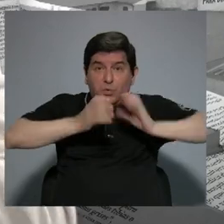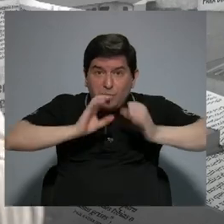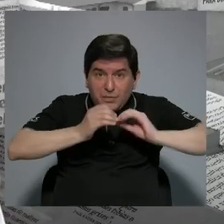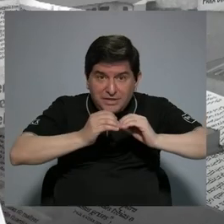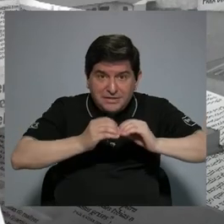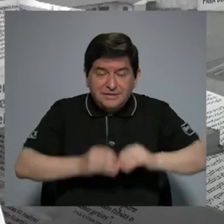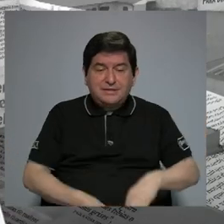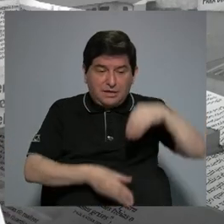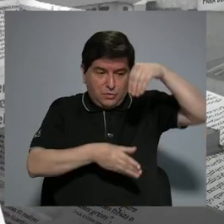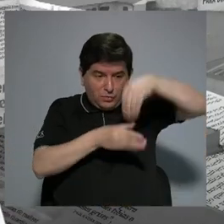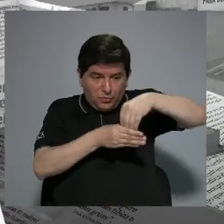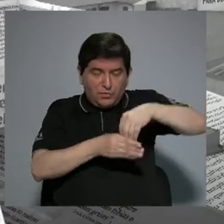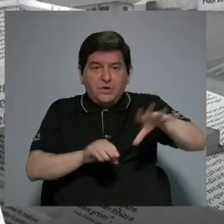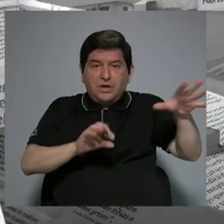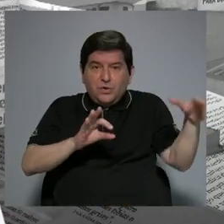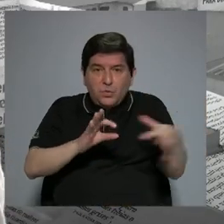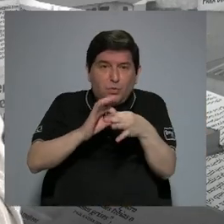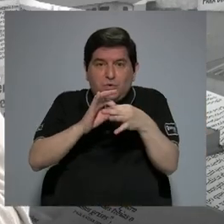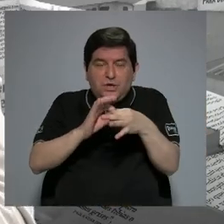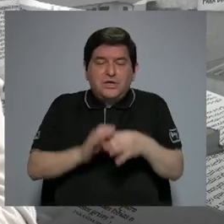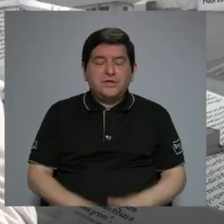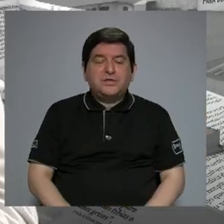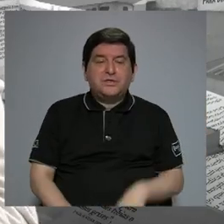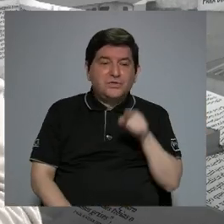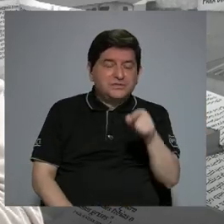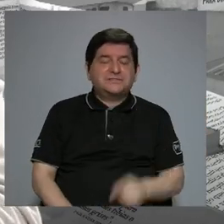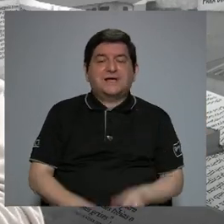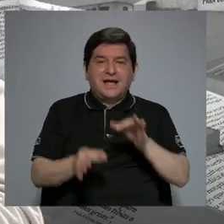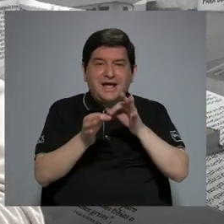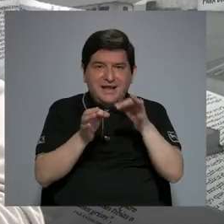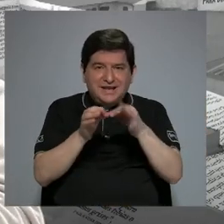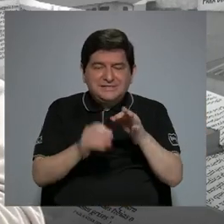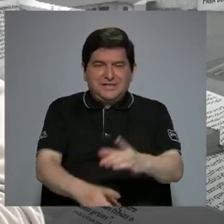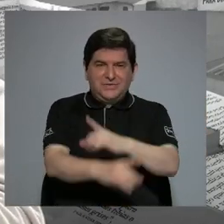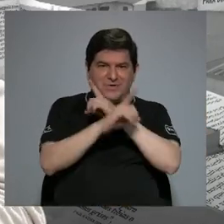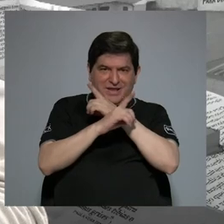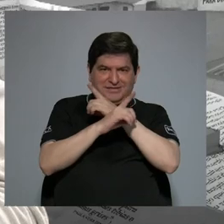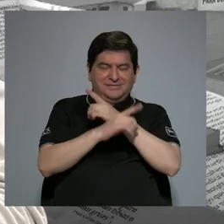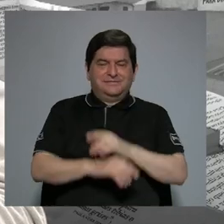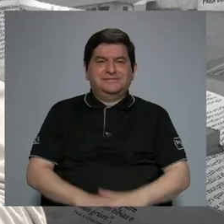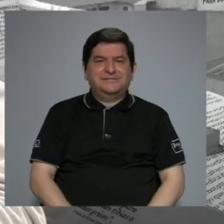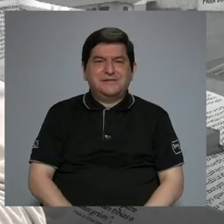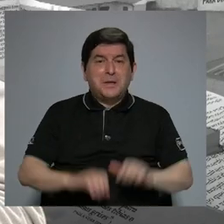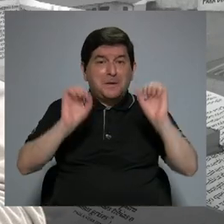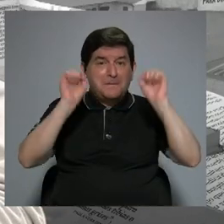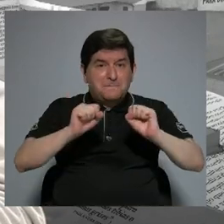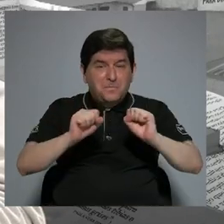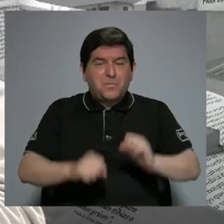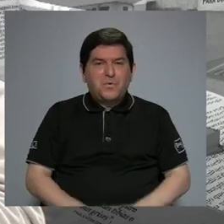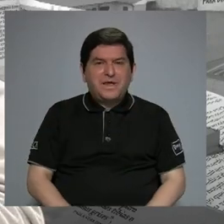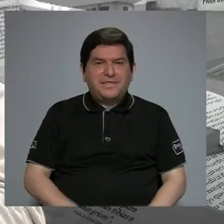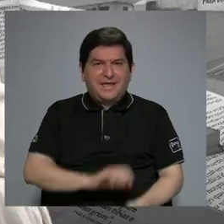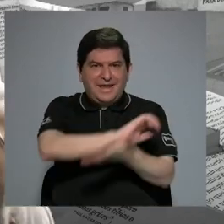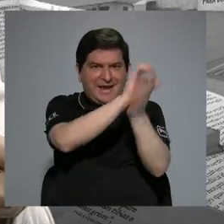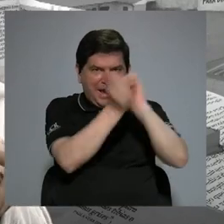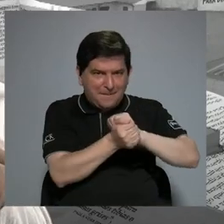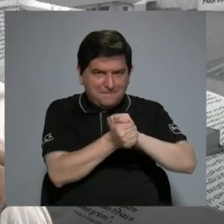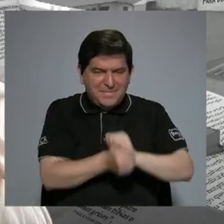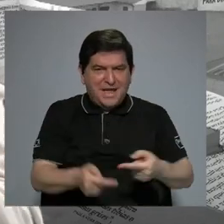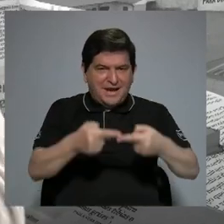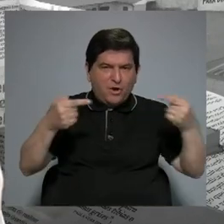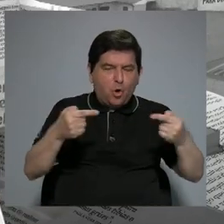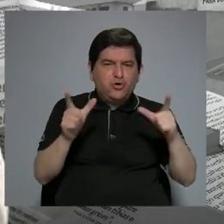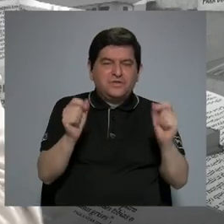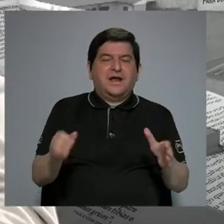y se unen a los receptores que están en las células inmunológicas, esas células inmunológicas se polarizan y pasan de ser anti